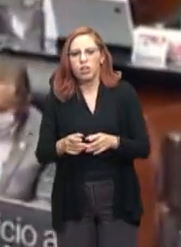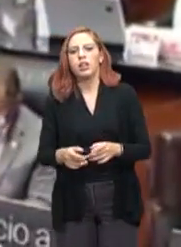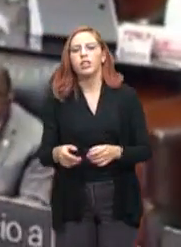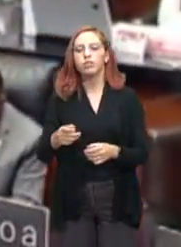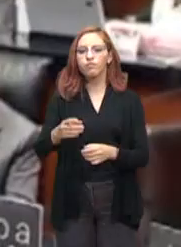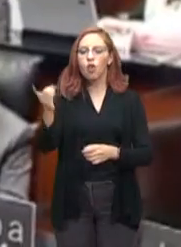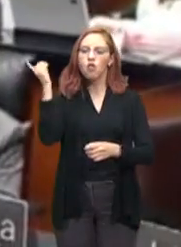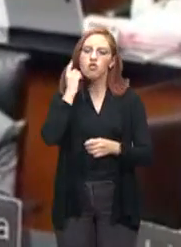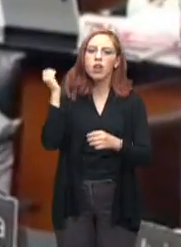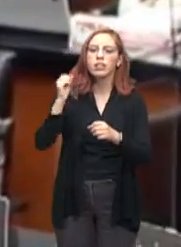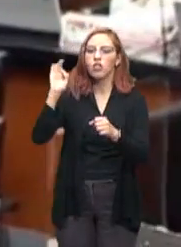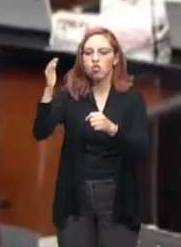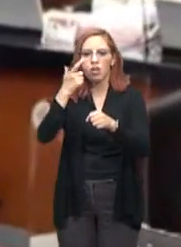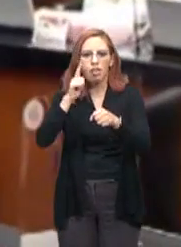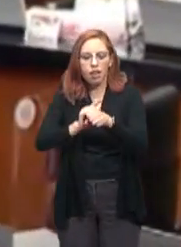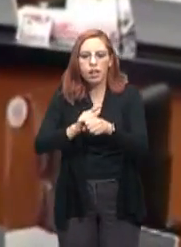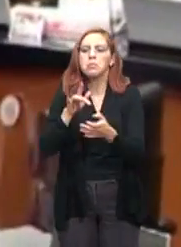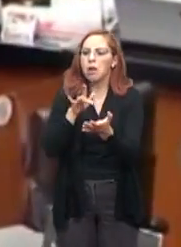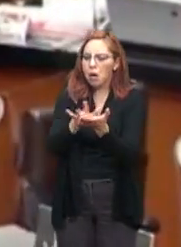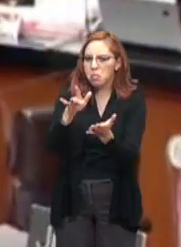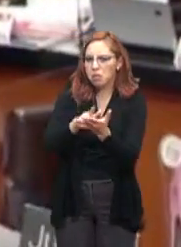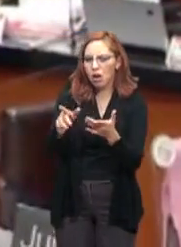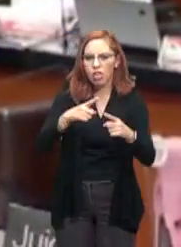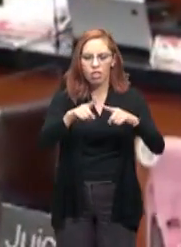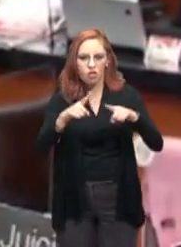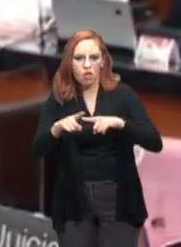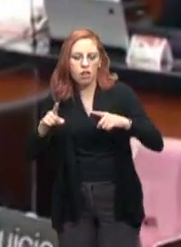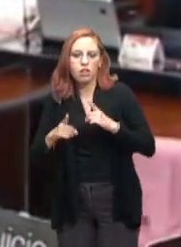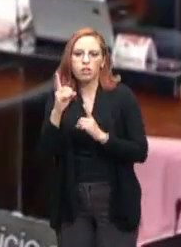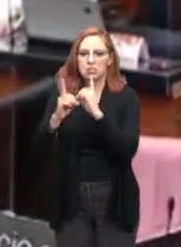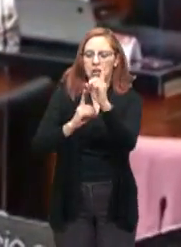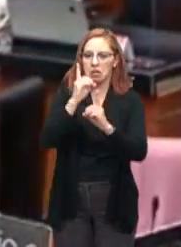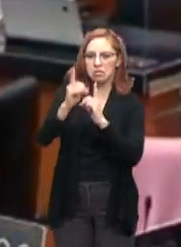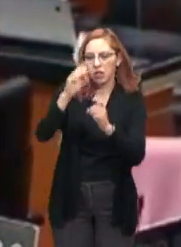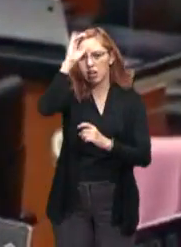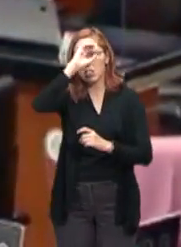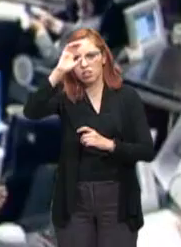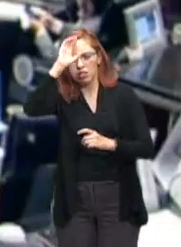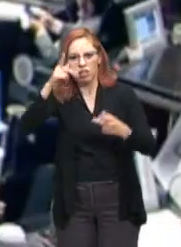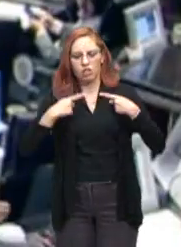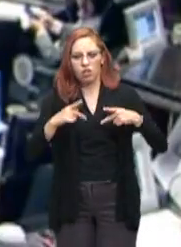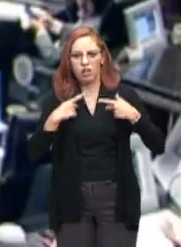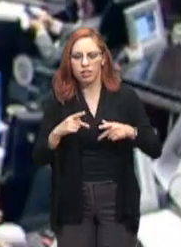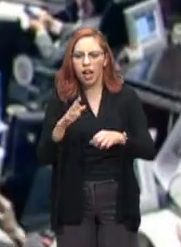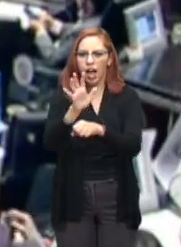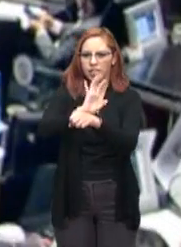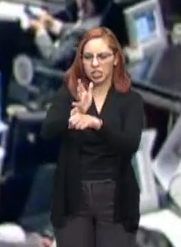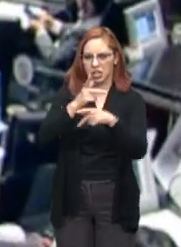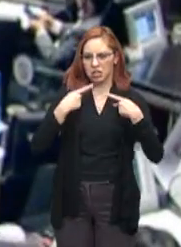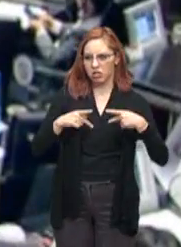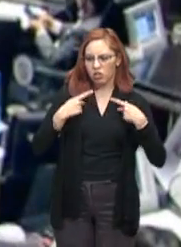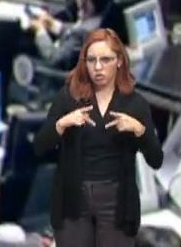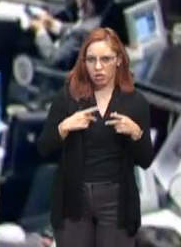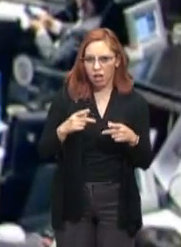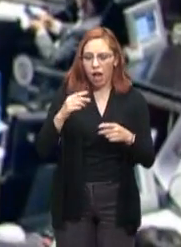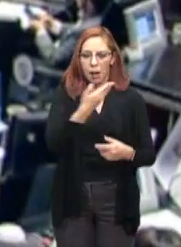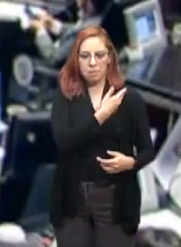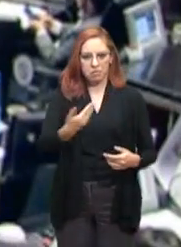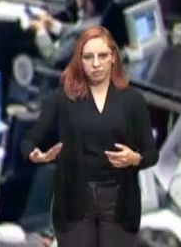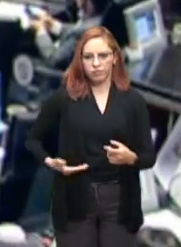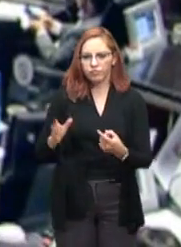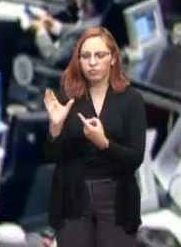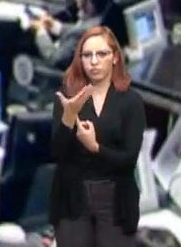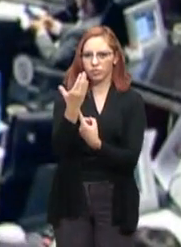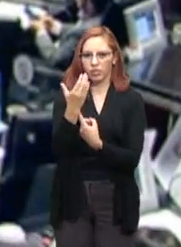habría apoyo a los diferentes sectores, por ejemplo, a deportistas, científicos y cineastas. El presidente de la Confederación